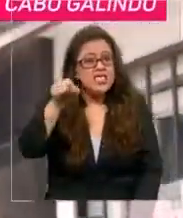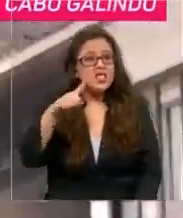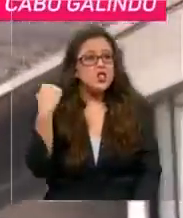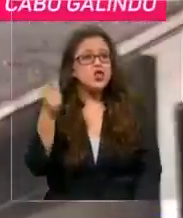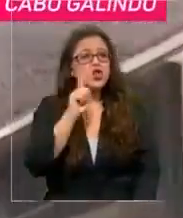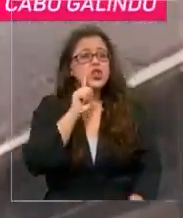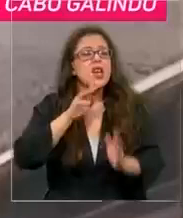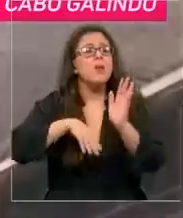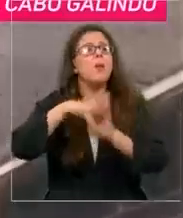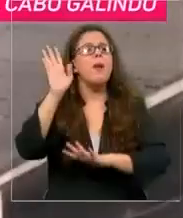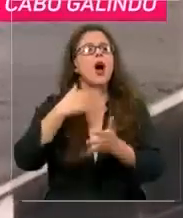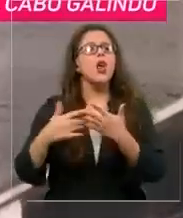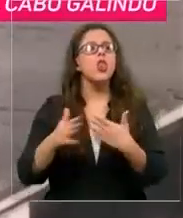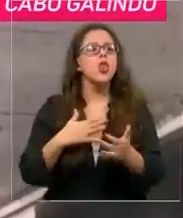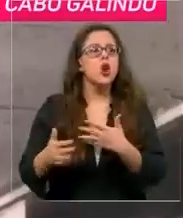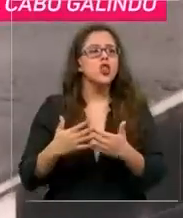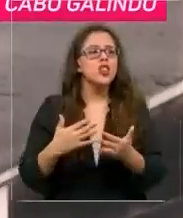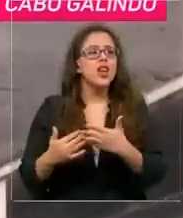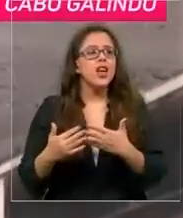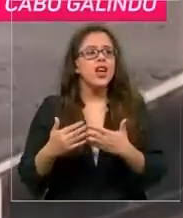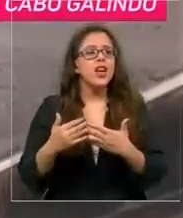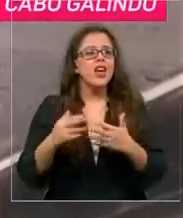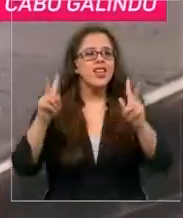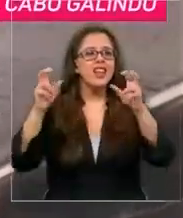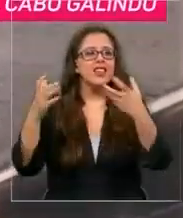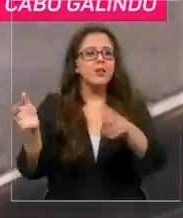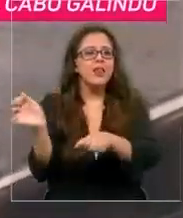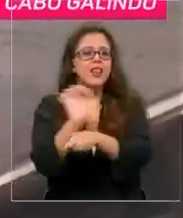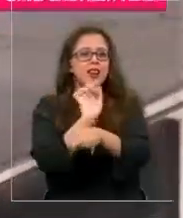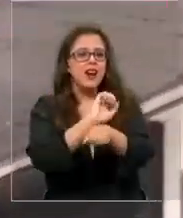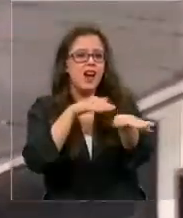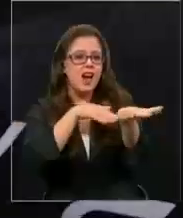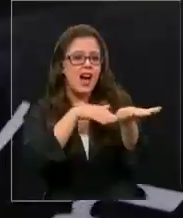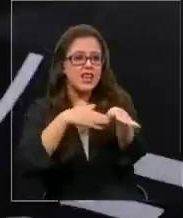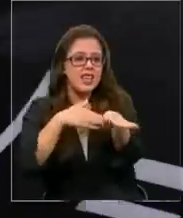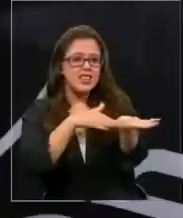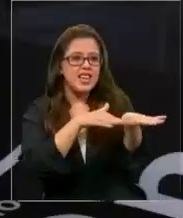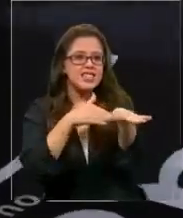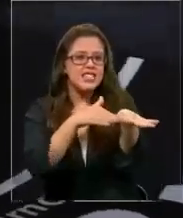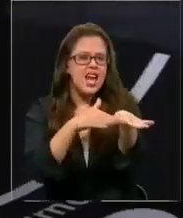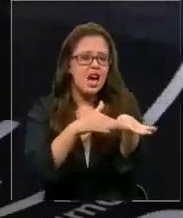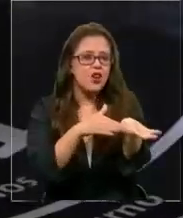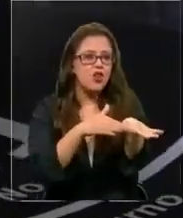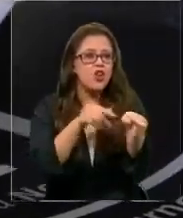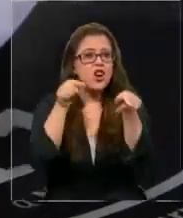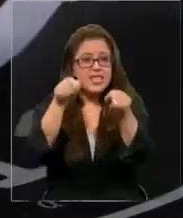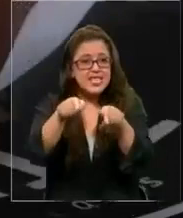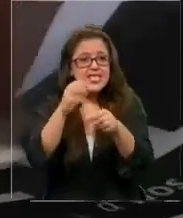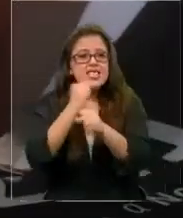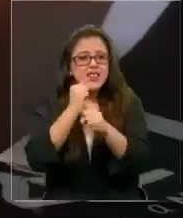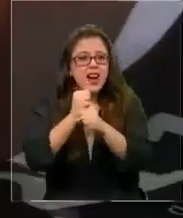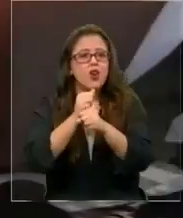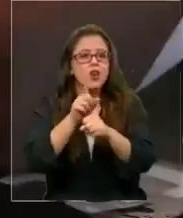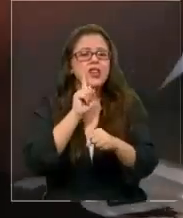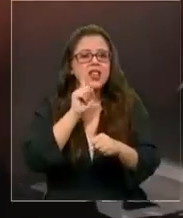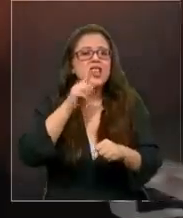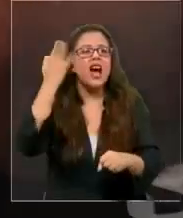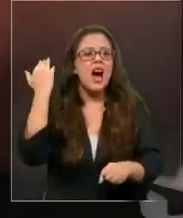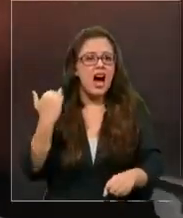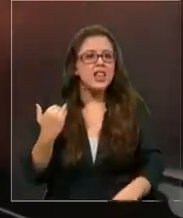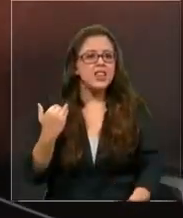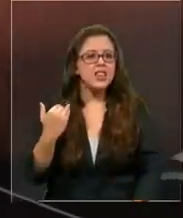es la señal del Transantiago ya que es totalmente electrostática. Y esto es el trabajo que tenía Jariño en el